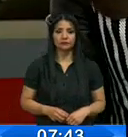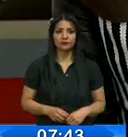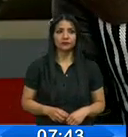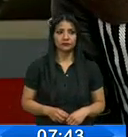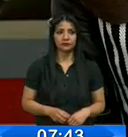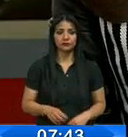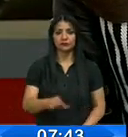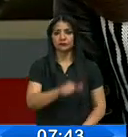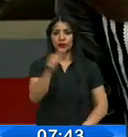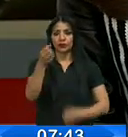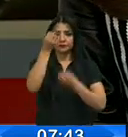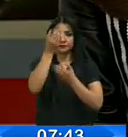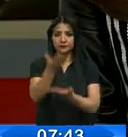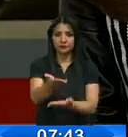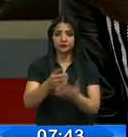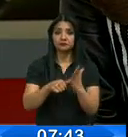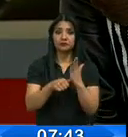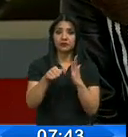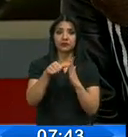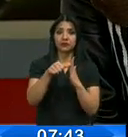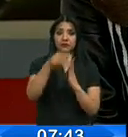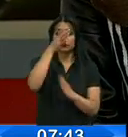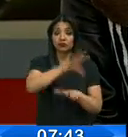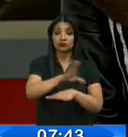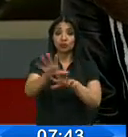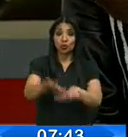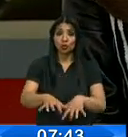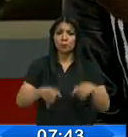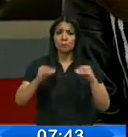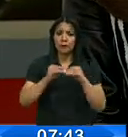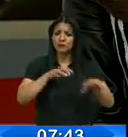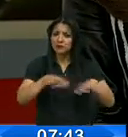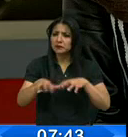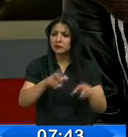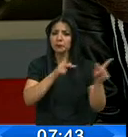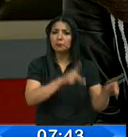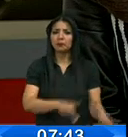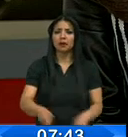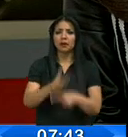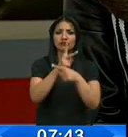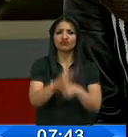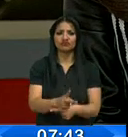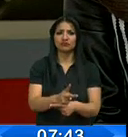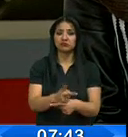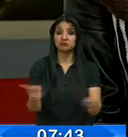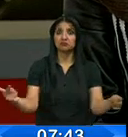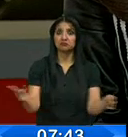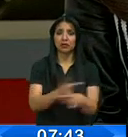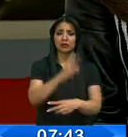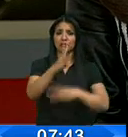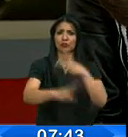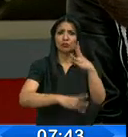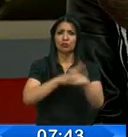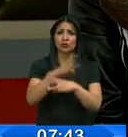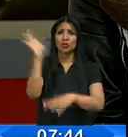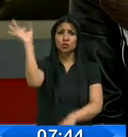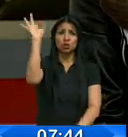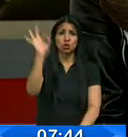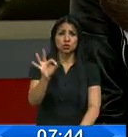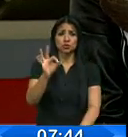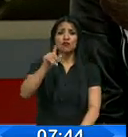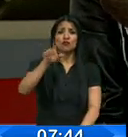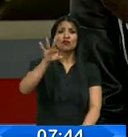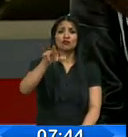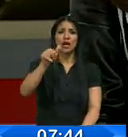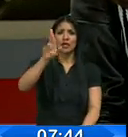En otra información, el Ministerio de Agricultura intensifica las acciones del plan de prevención ante la amenaza mundial de la plaga Fusarium Raza